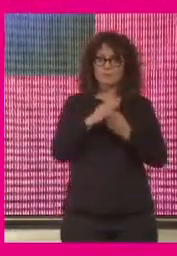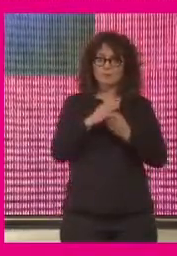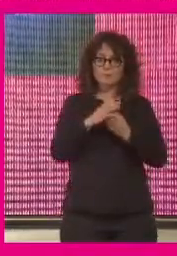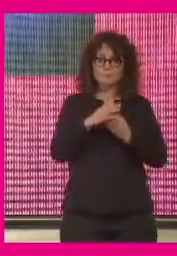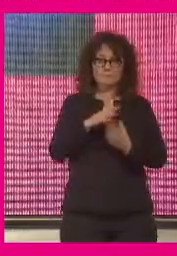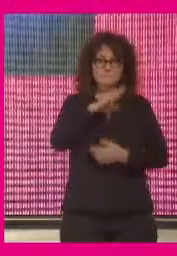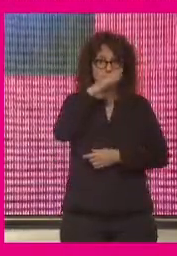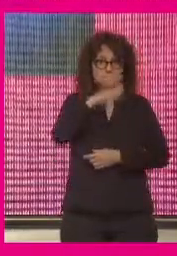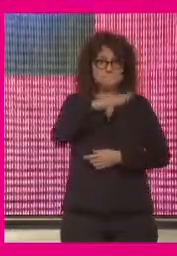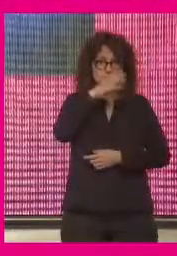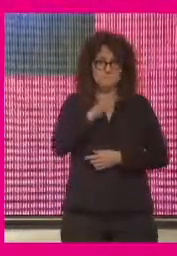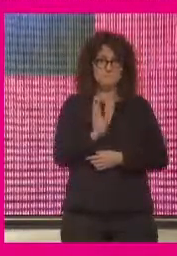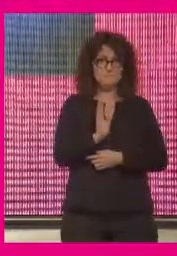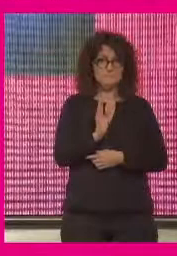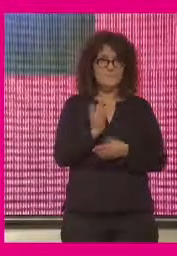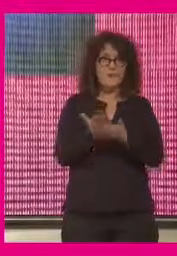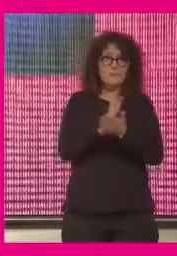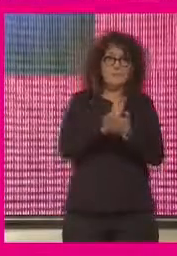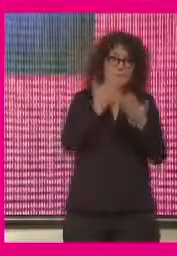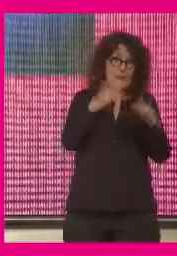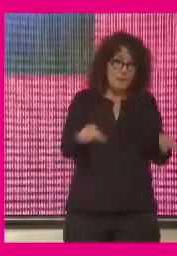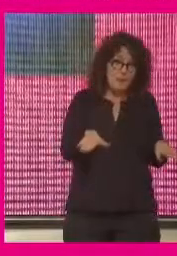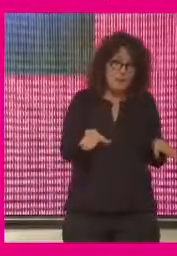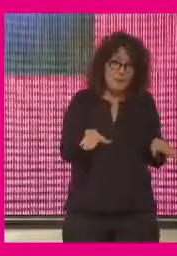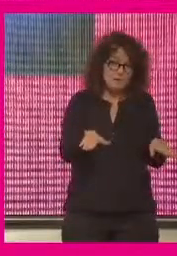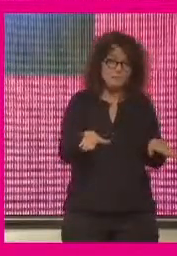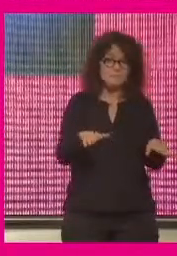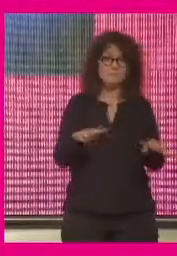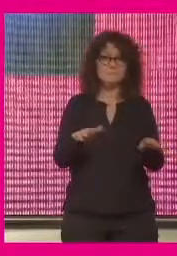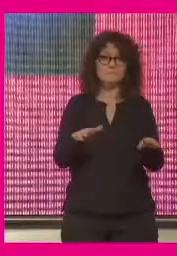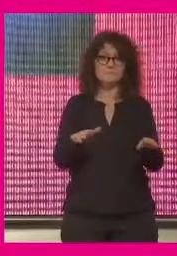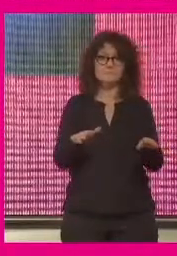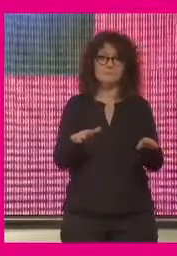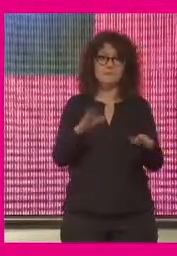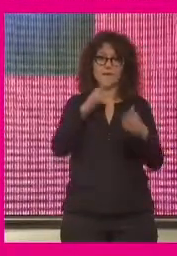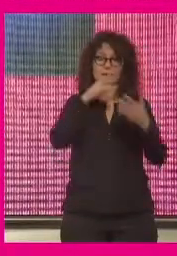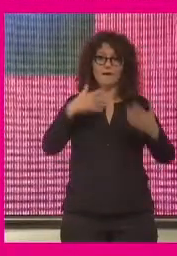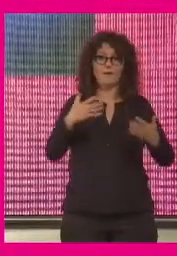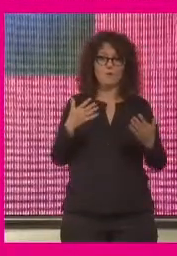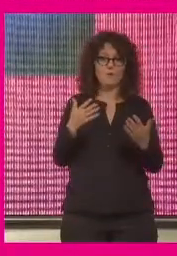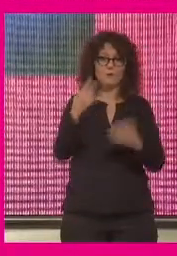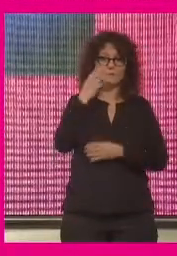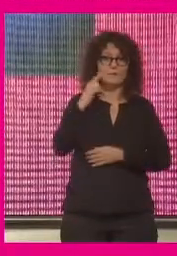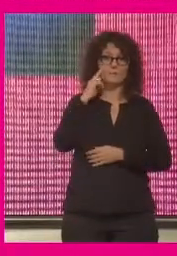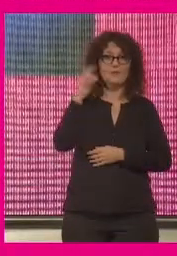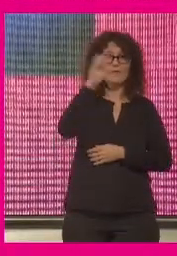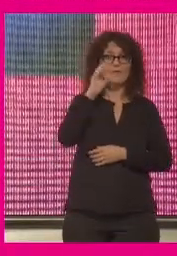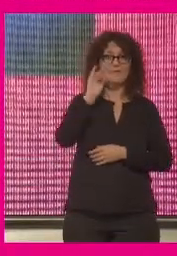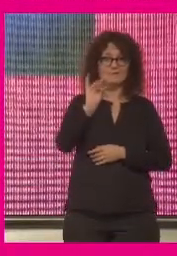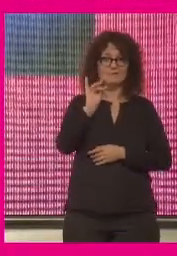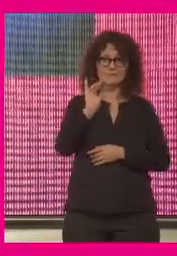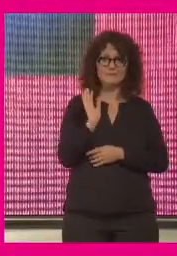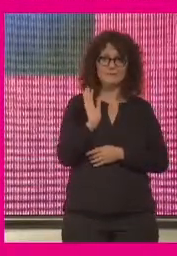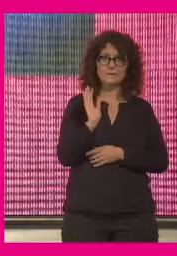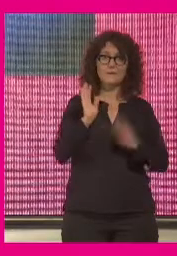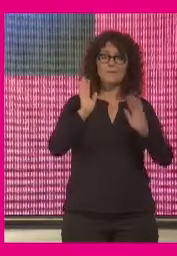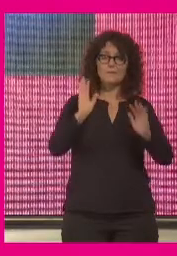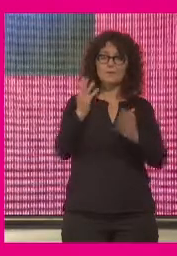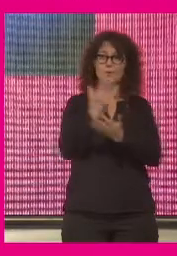fascinante en parte para mal el que estamos viviendo de la ciencia sí en primera plana pero a veces